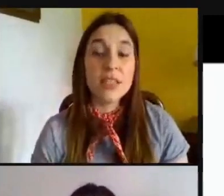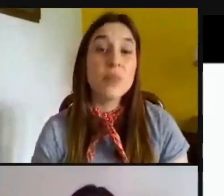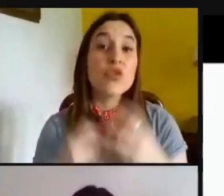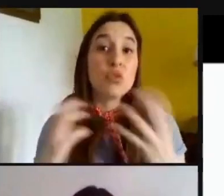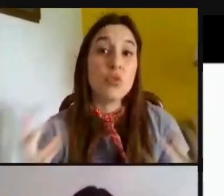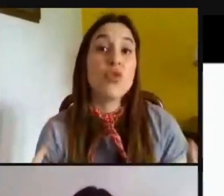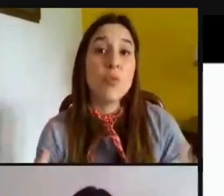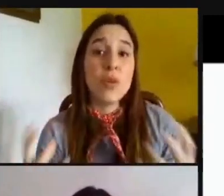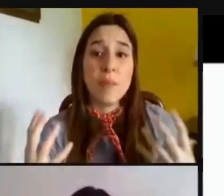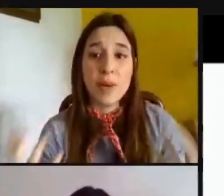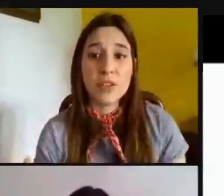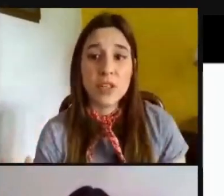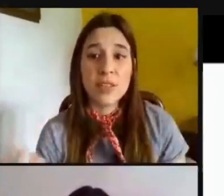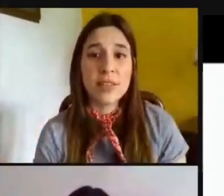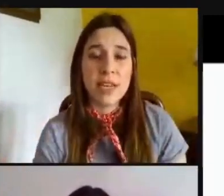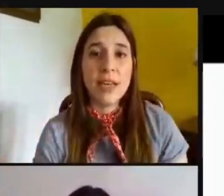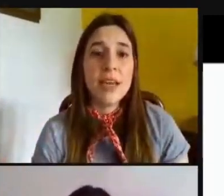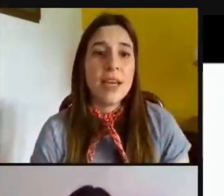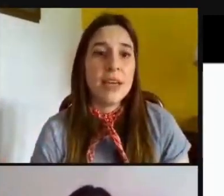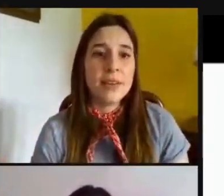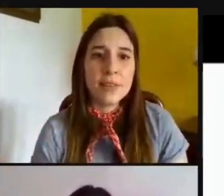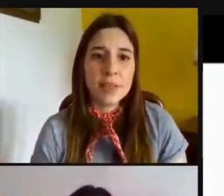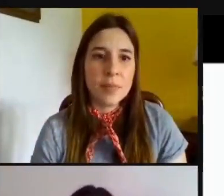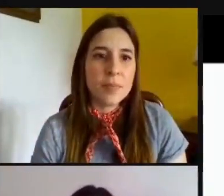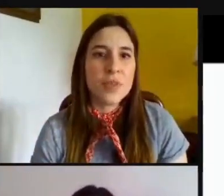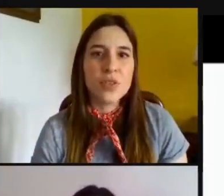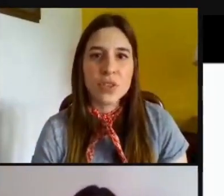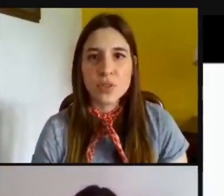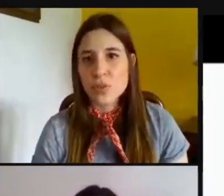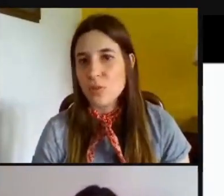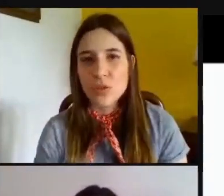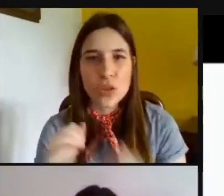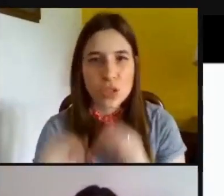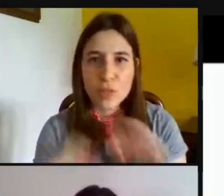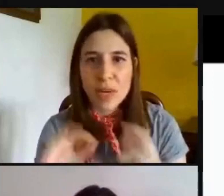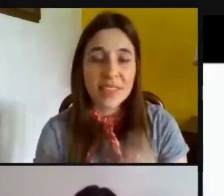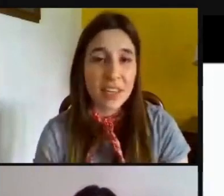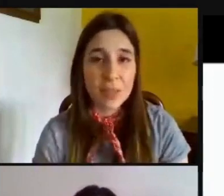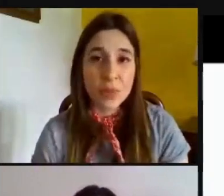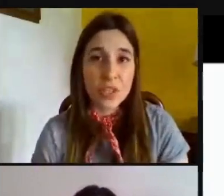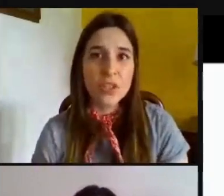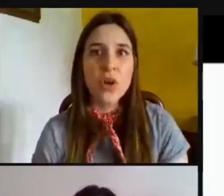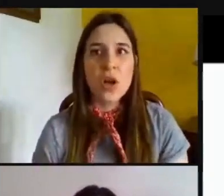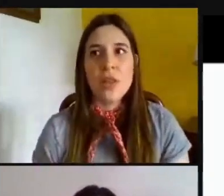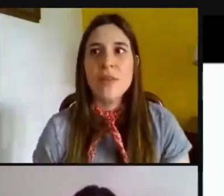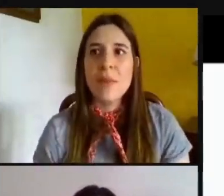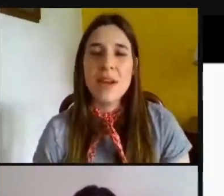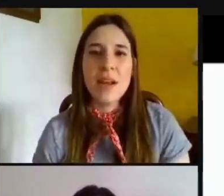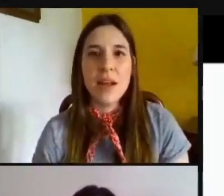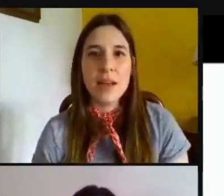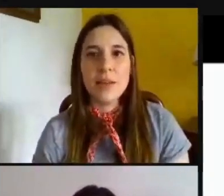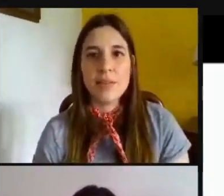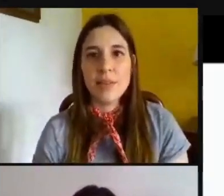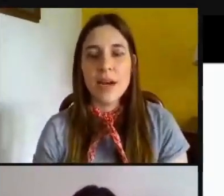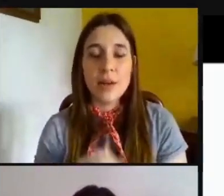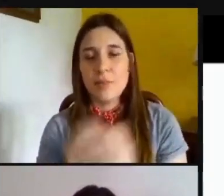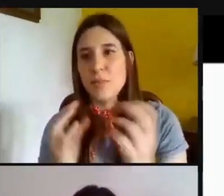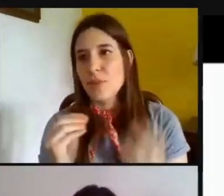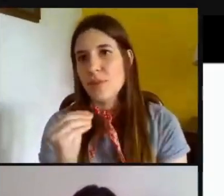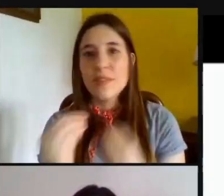escriban en el chat. Tenemos un grupo de personas que, pues, nos van a estar respondiendo de manera,